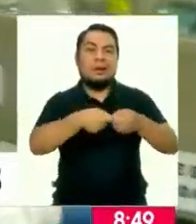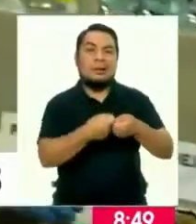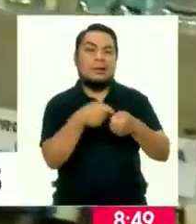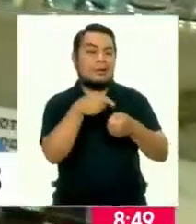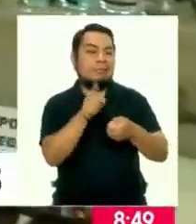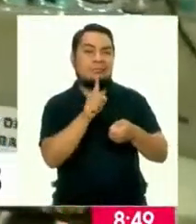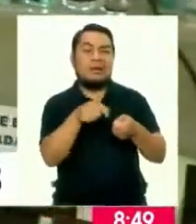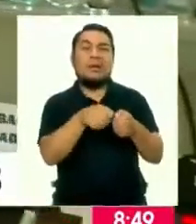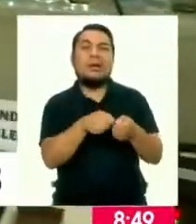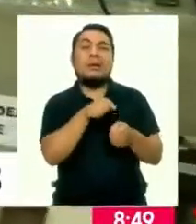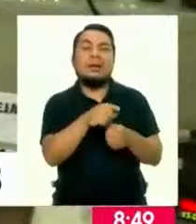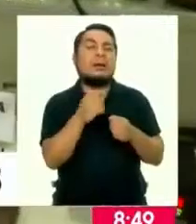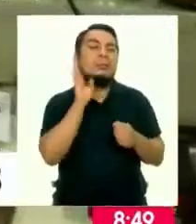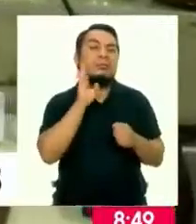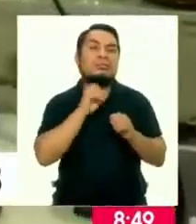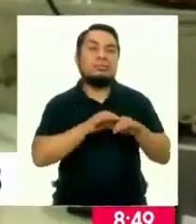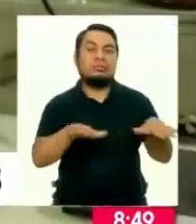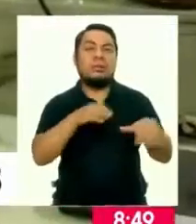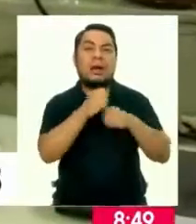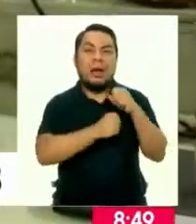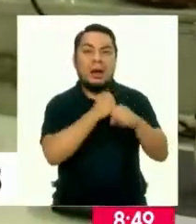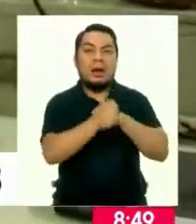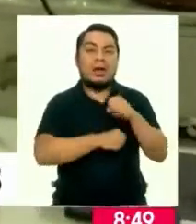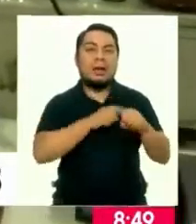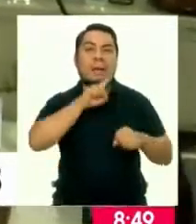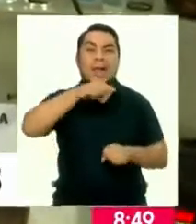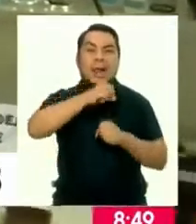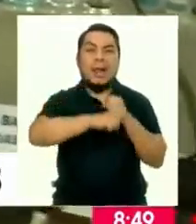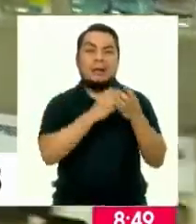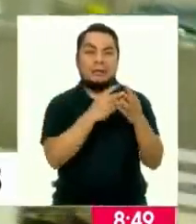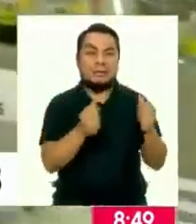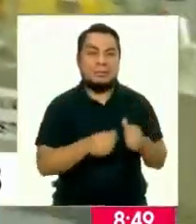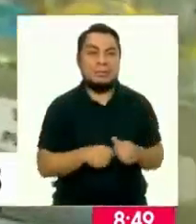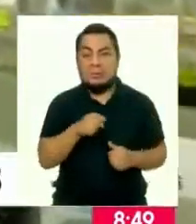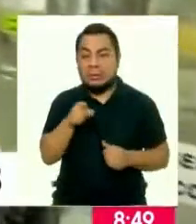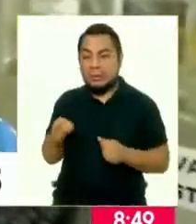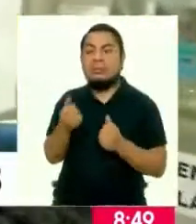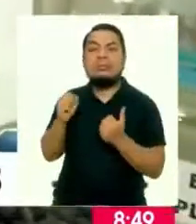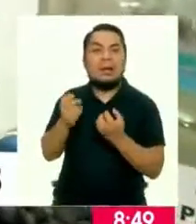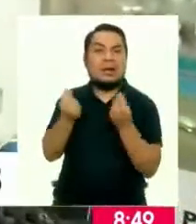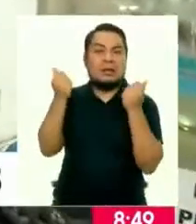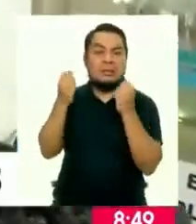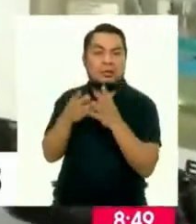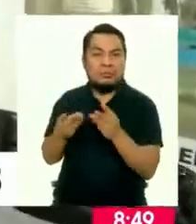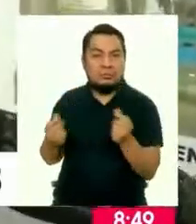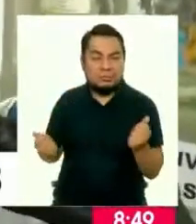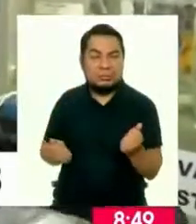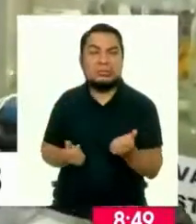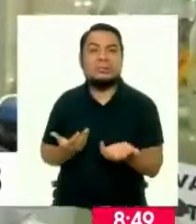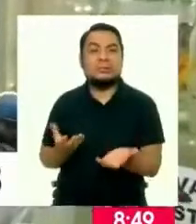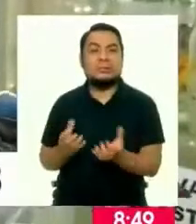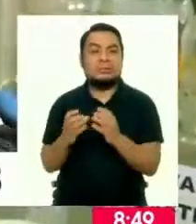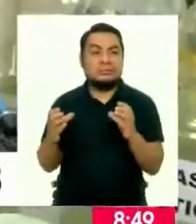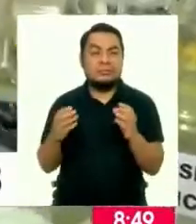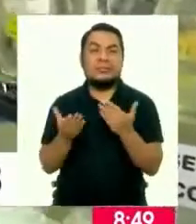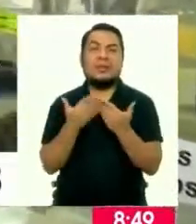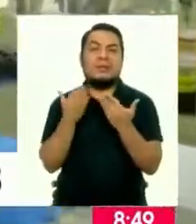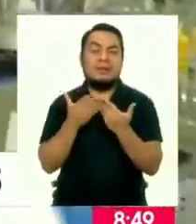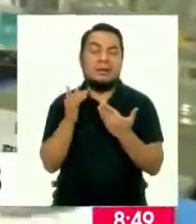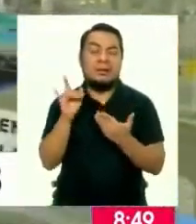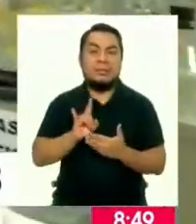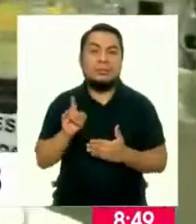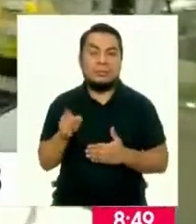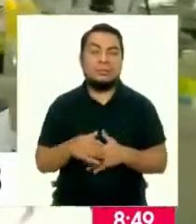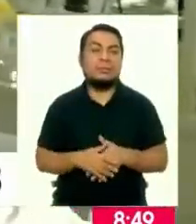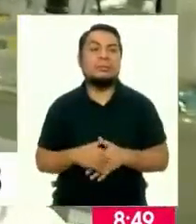plásticos que, por ejemplo, estos son frutos como los arándanos, ¿no? Que pueden ser reemplazados fácilmente en su